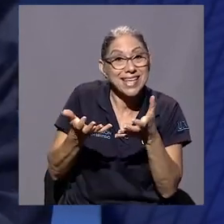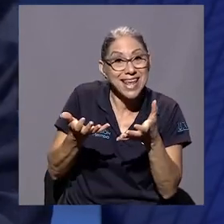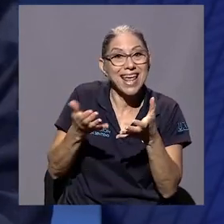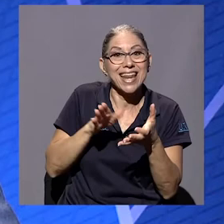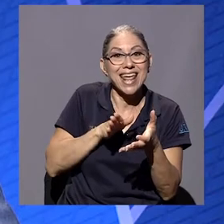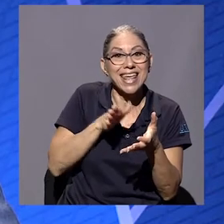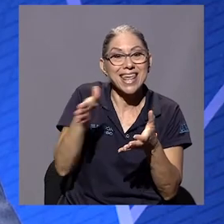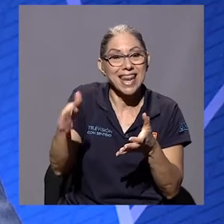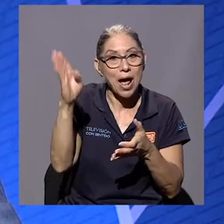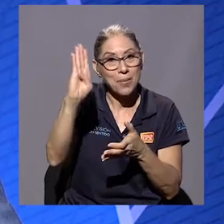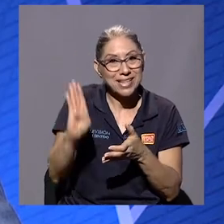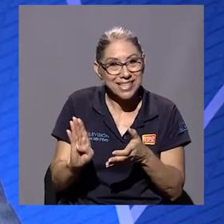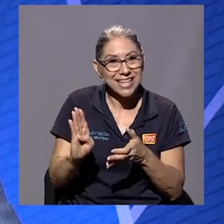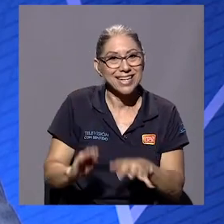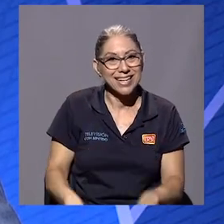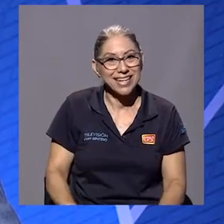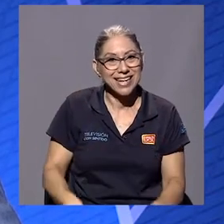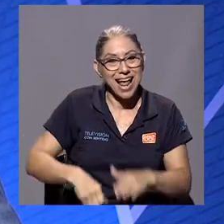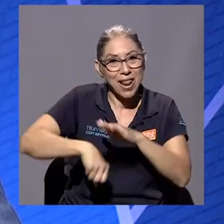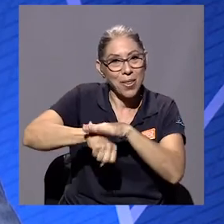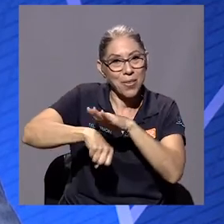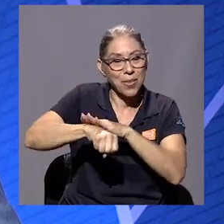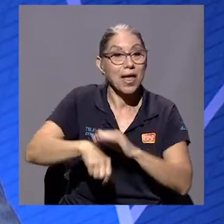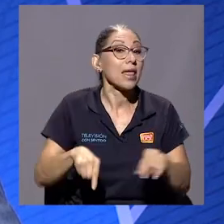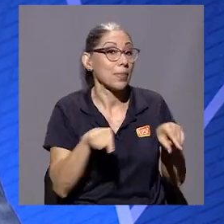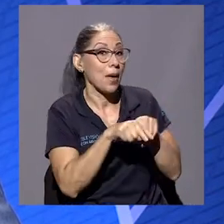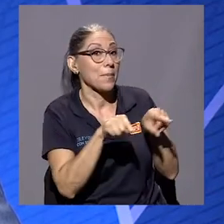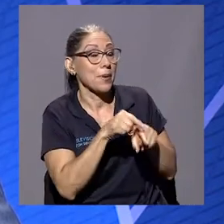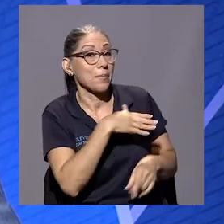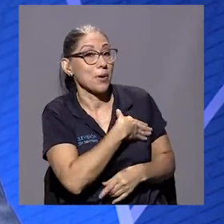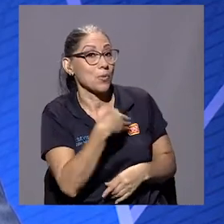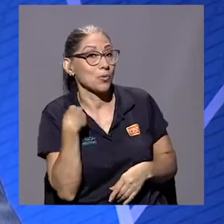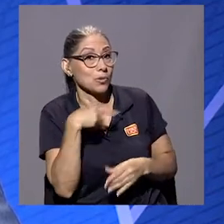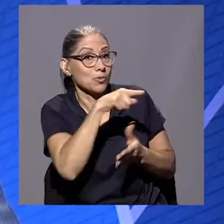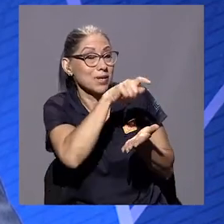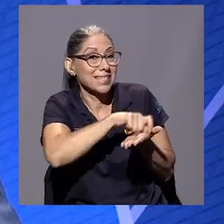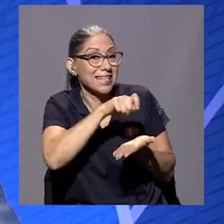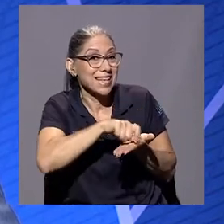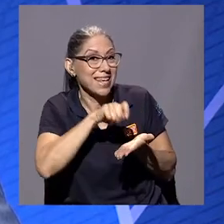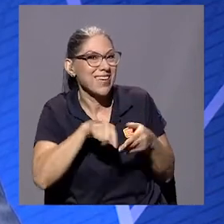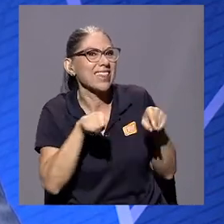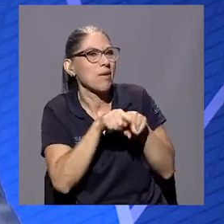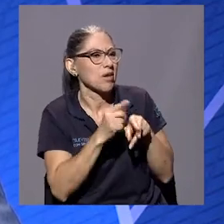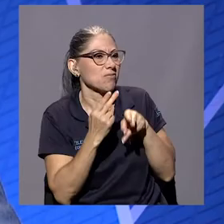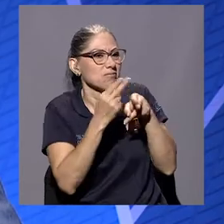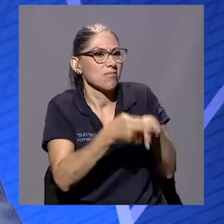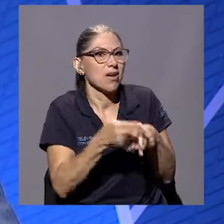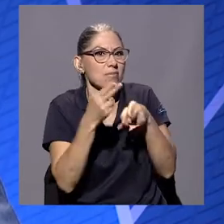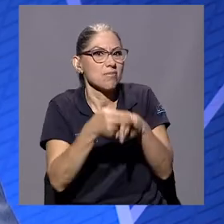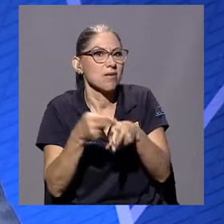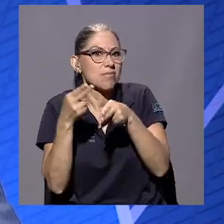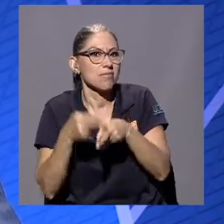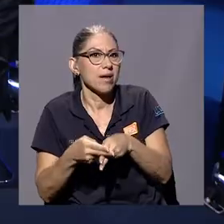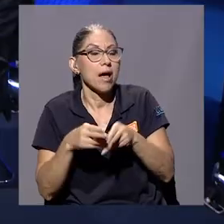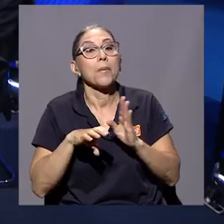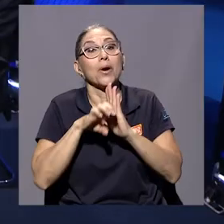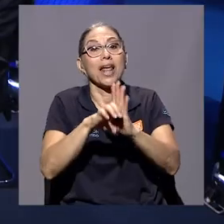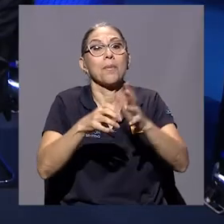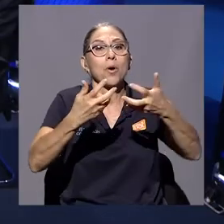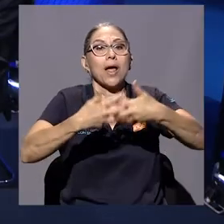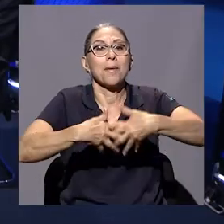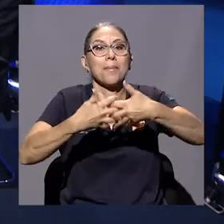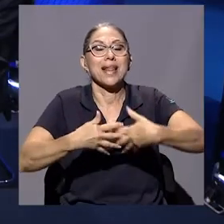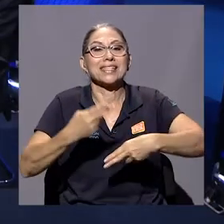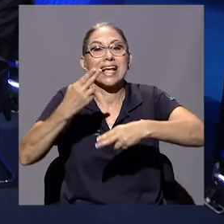gusta muchísimo también? Por ejemplo, las formas en las que usted escribe y le pone nombres a las cosas. Por ejemplo, la empresa Ojo de